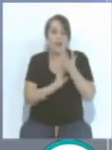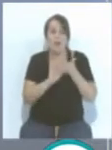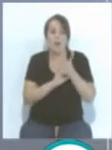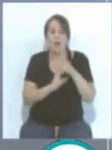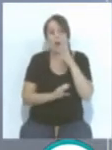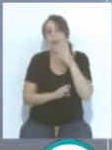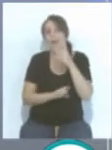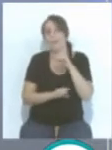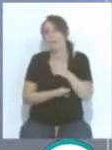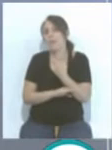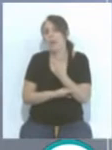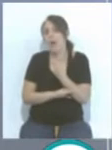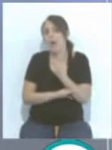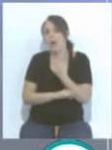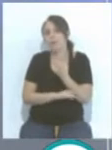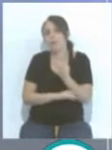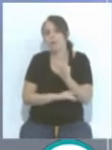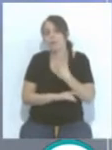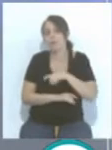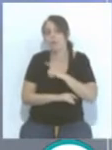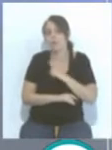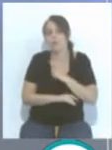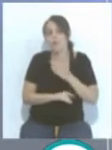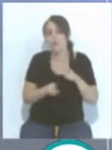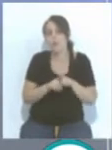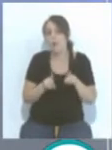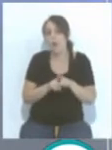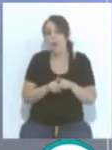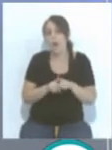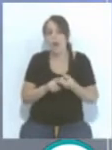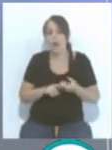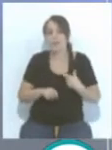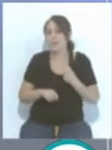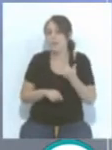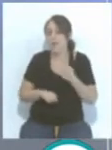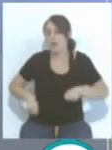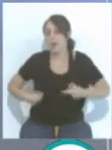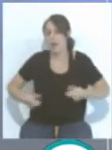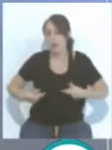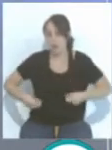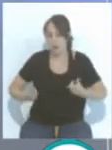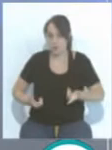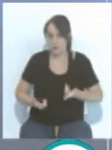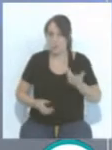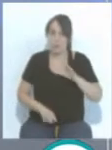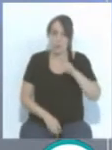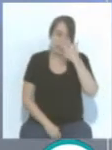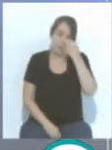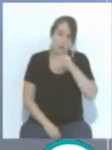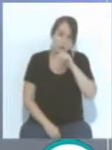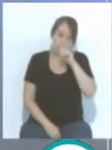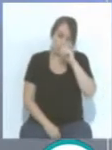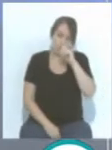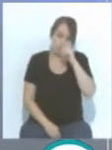tiramos dinero para arriba como manteca al techo, pero creo que desde un principio